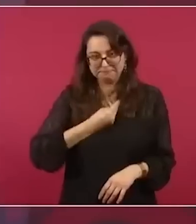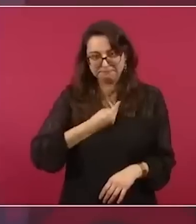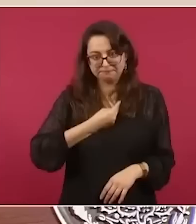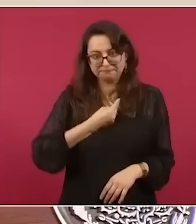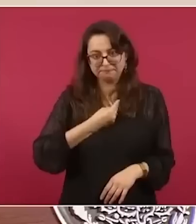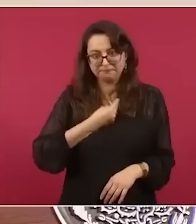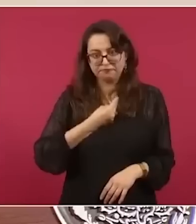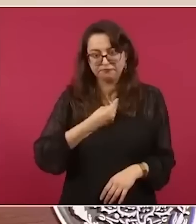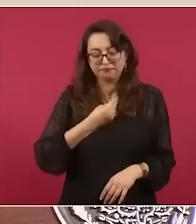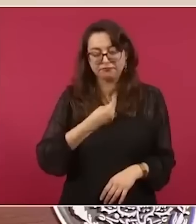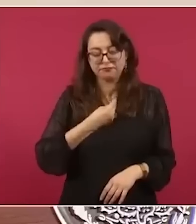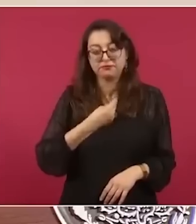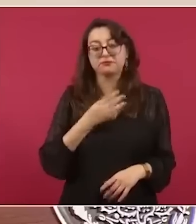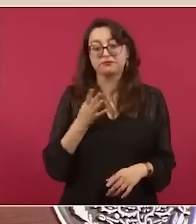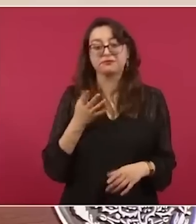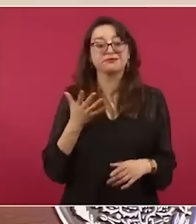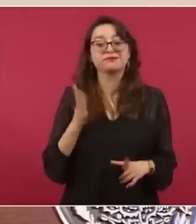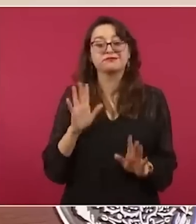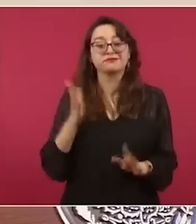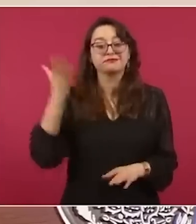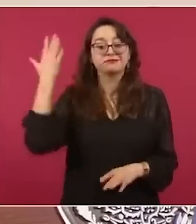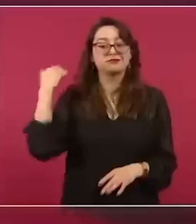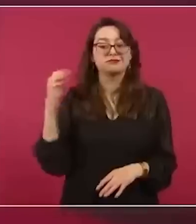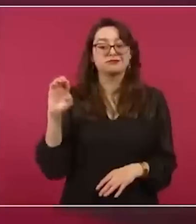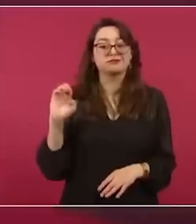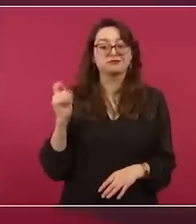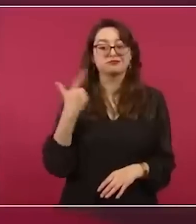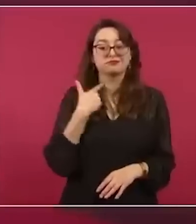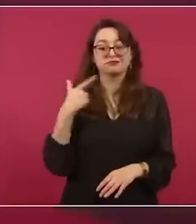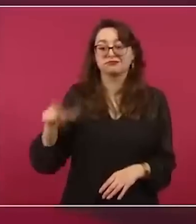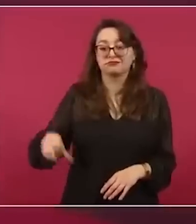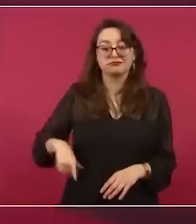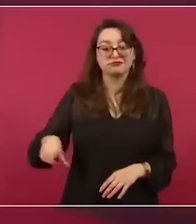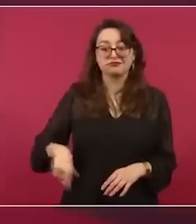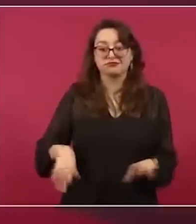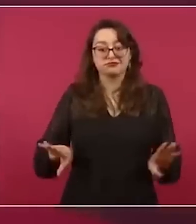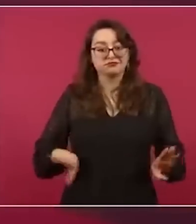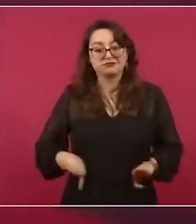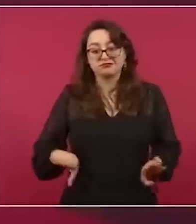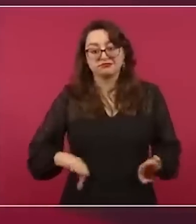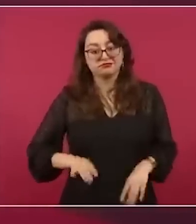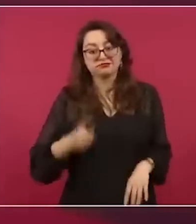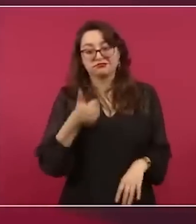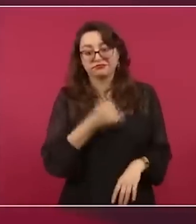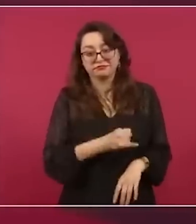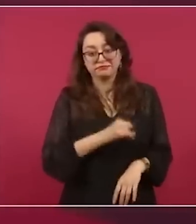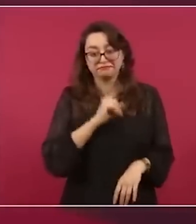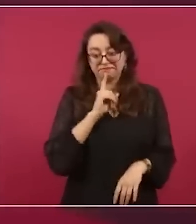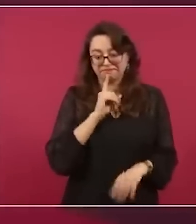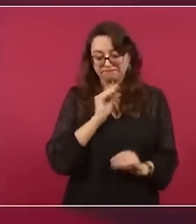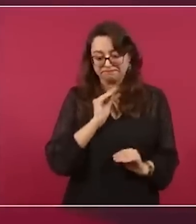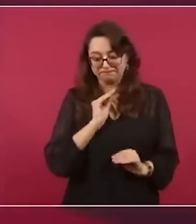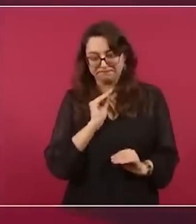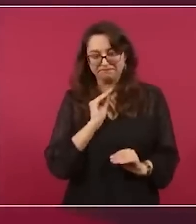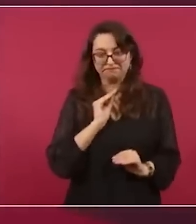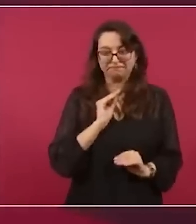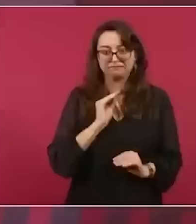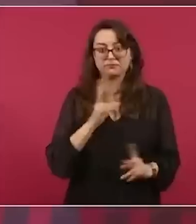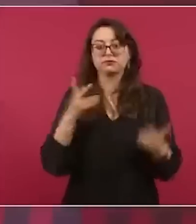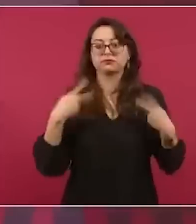no sabía que era lo que sucedía.